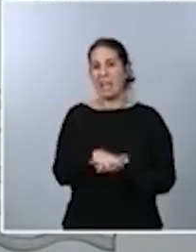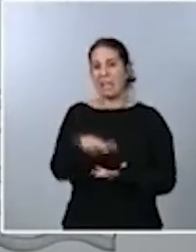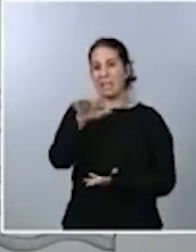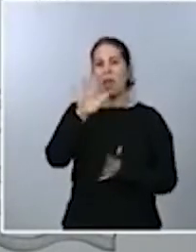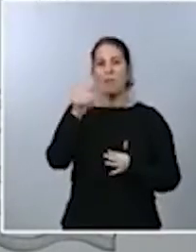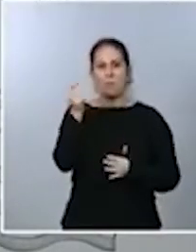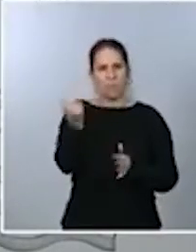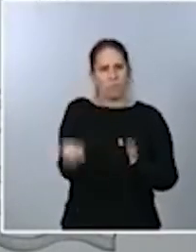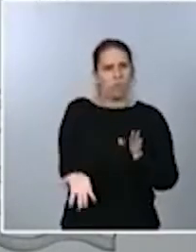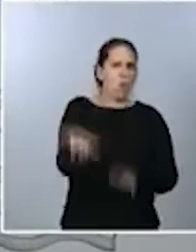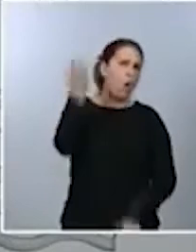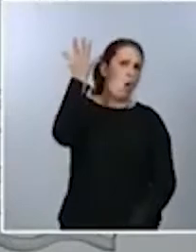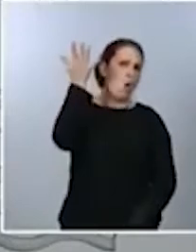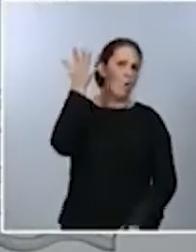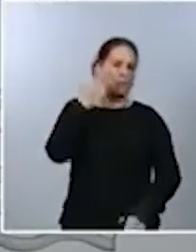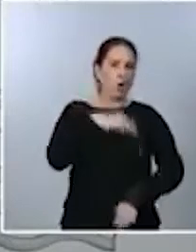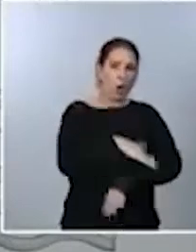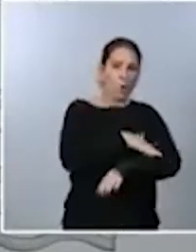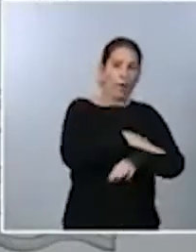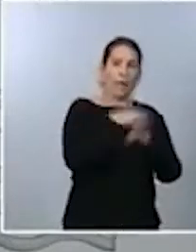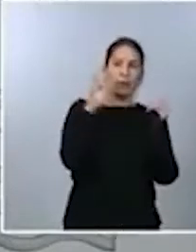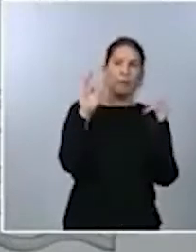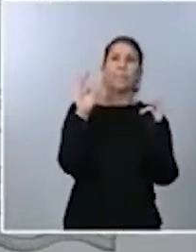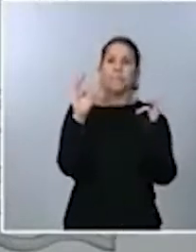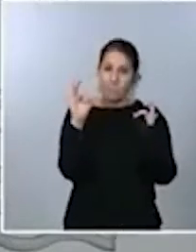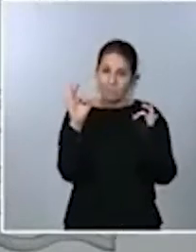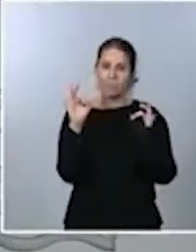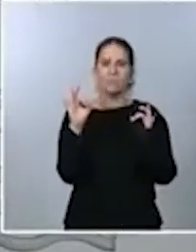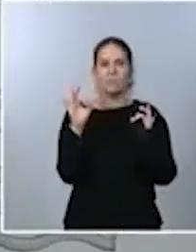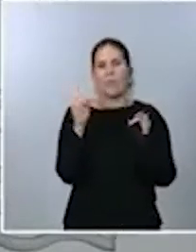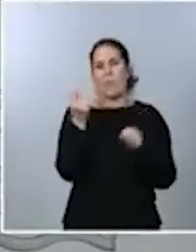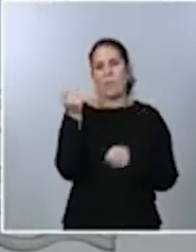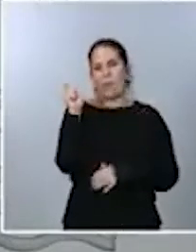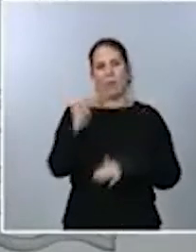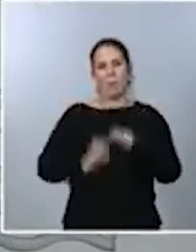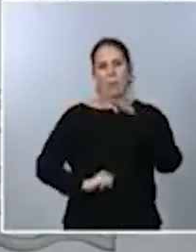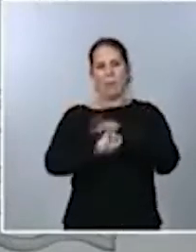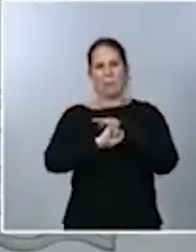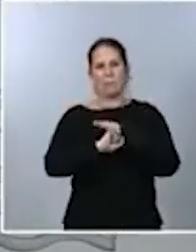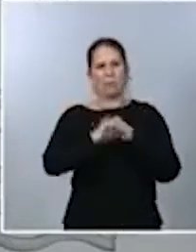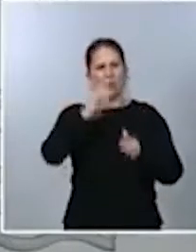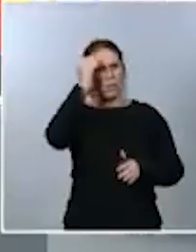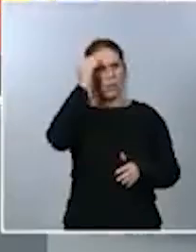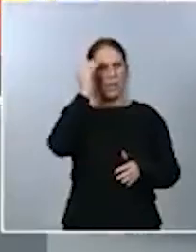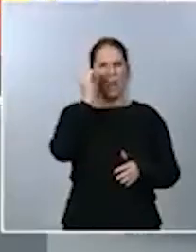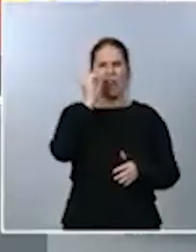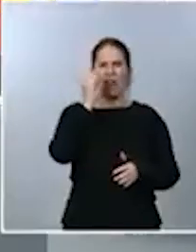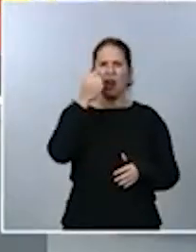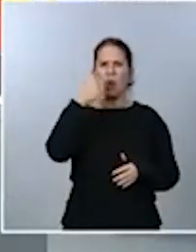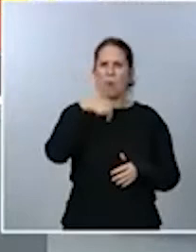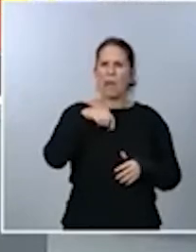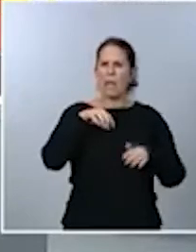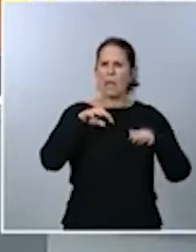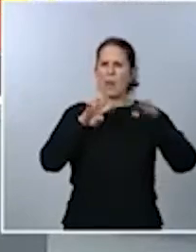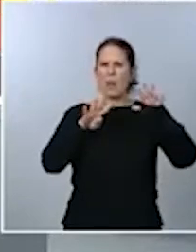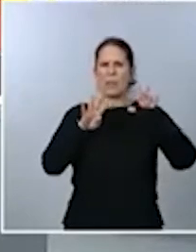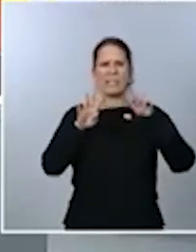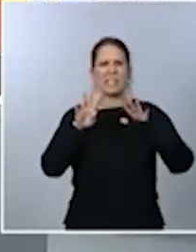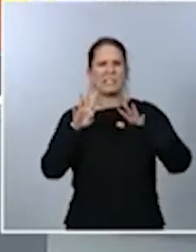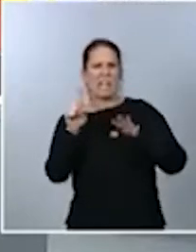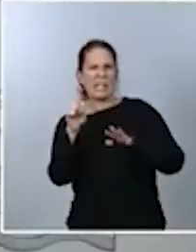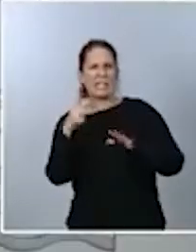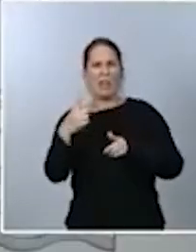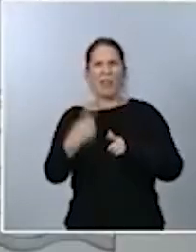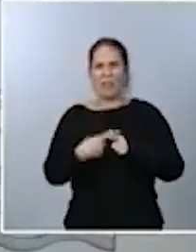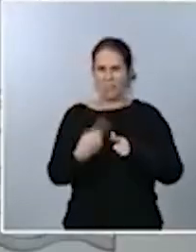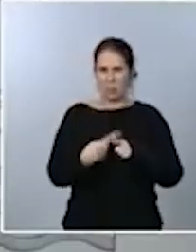mismas, lo que obligó al Gobierno a establecer un precio máximo, creo recordar, en torno a 0,96, 0,96 céntimos. Y